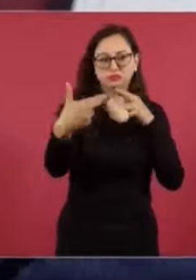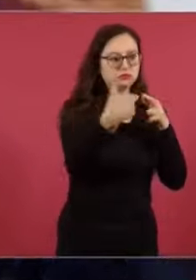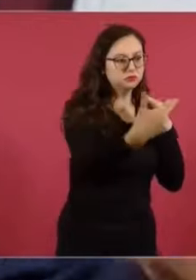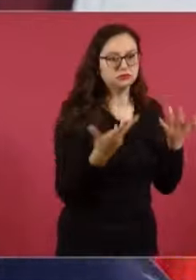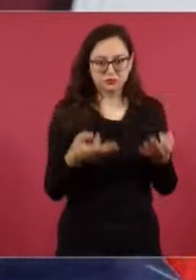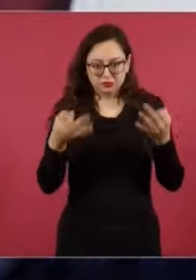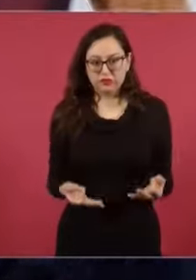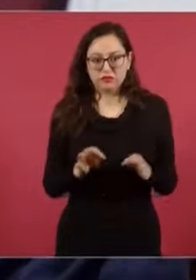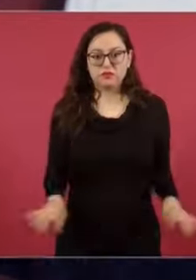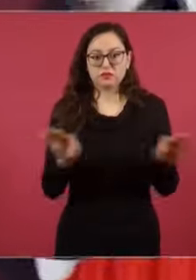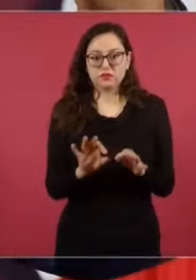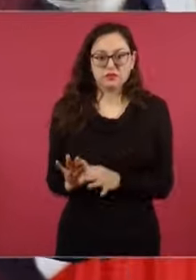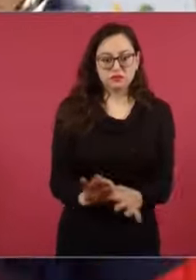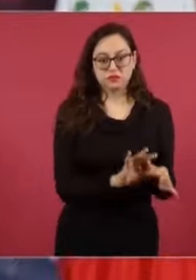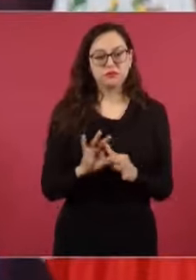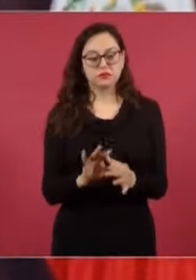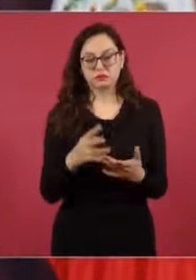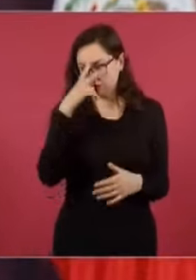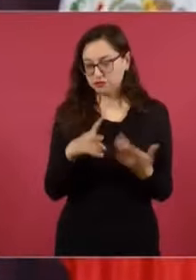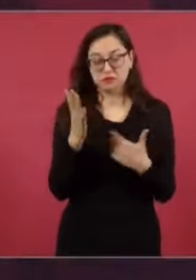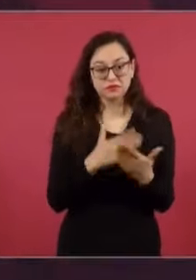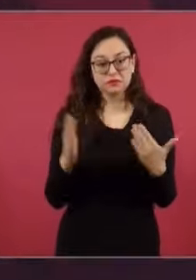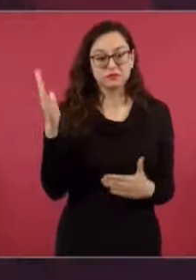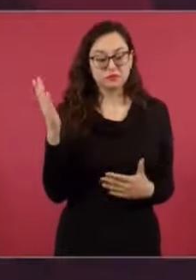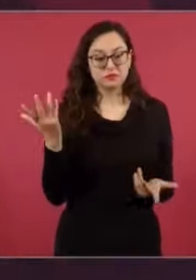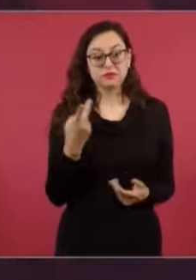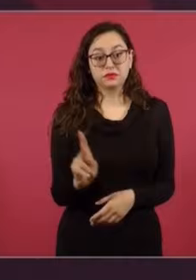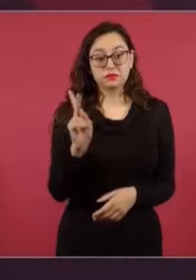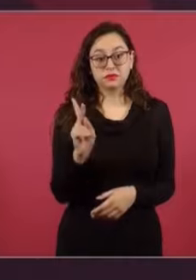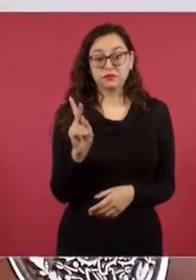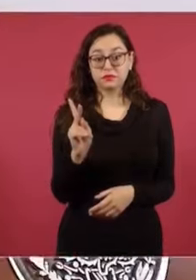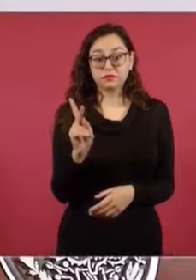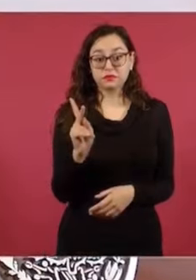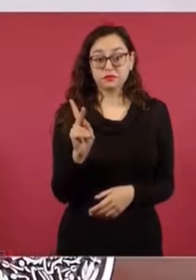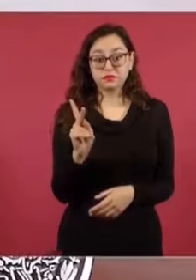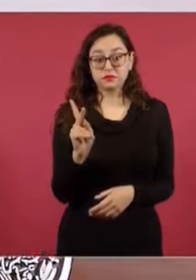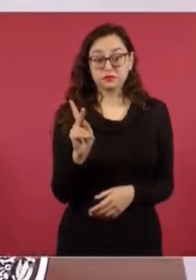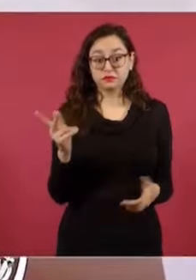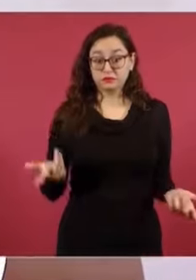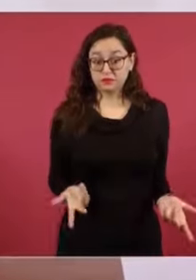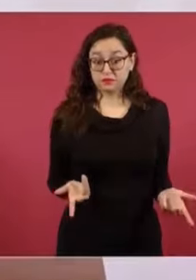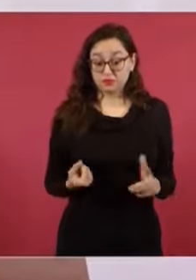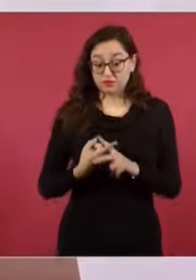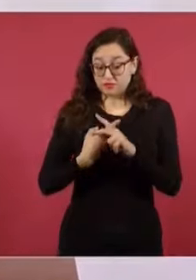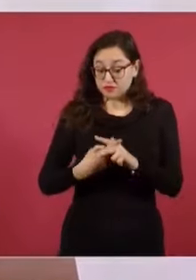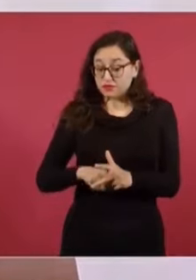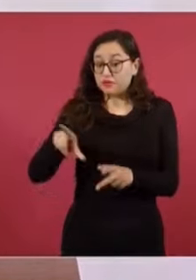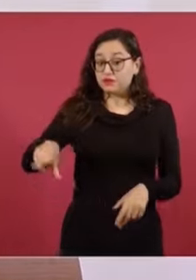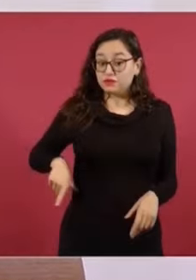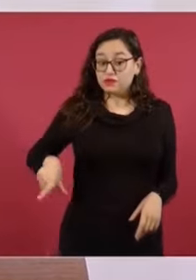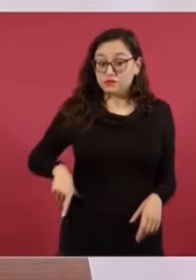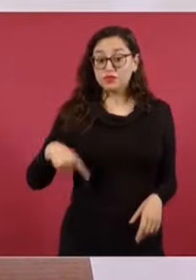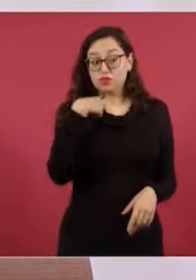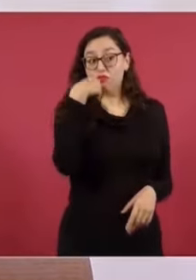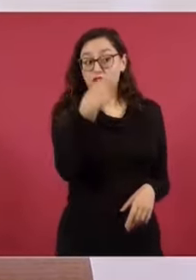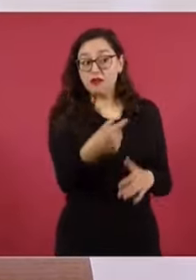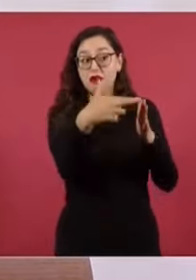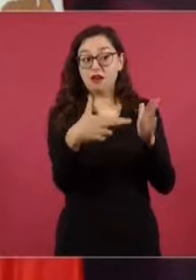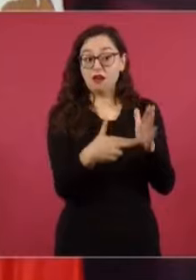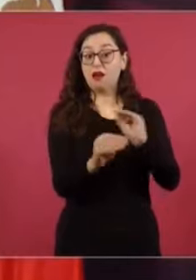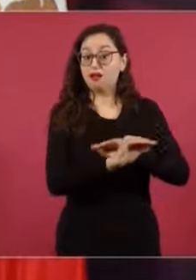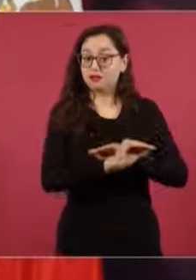necesitamos la unidad para sacar adelante al país. Pero se fijaron desde el principio reglas.